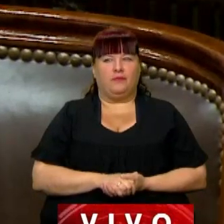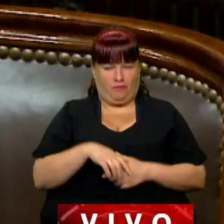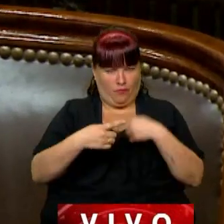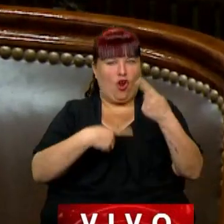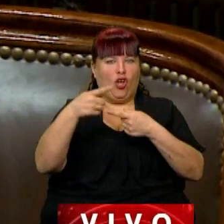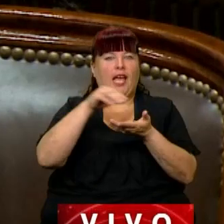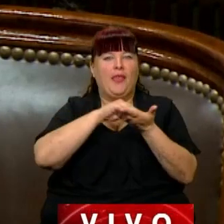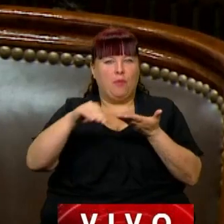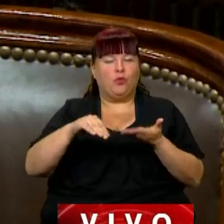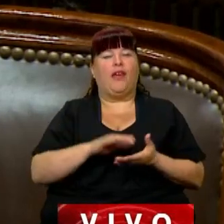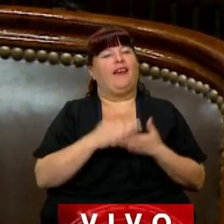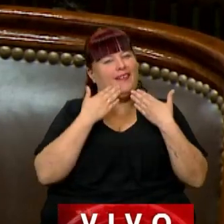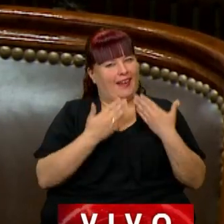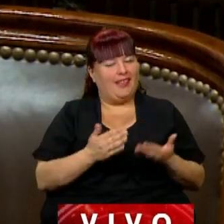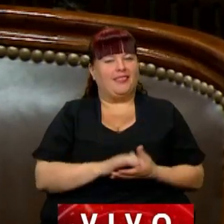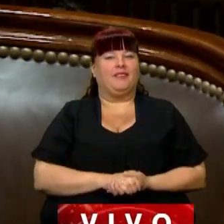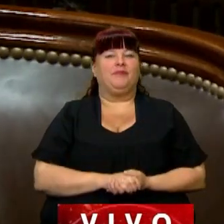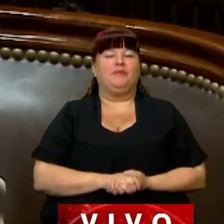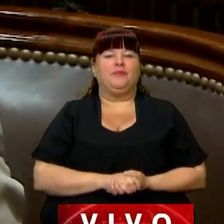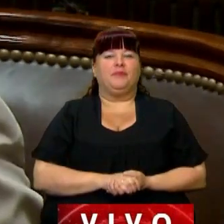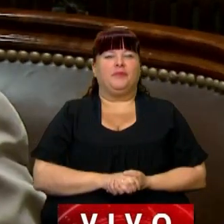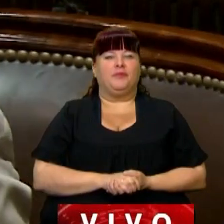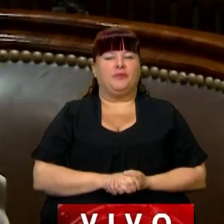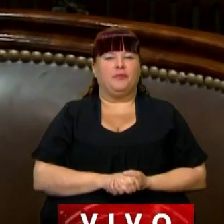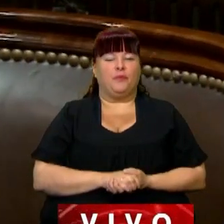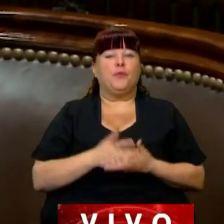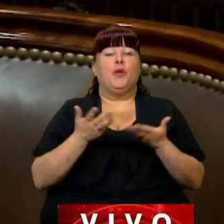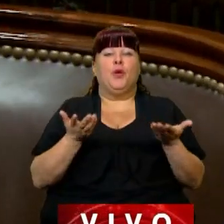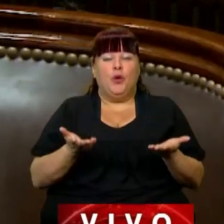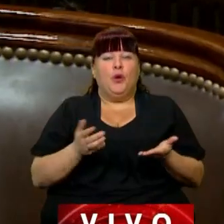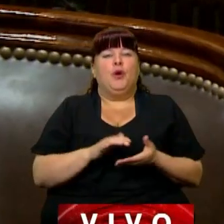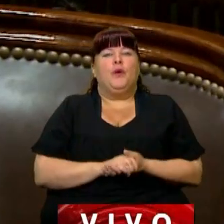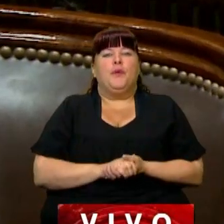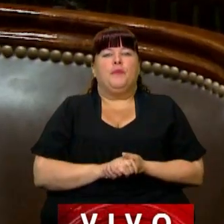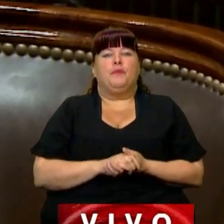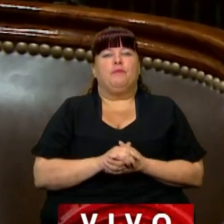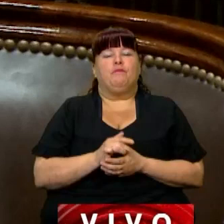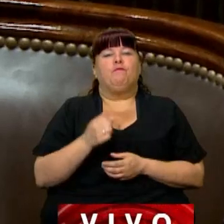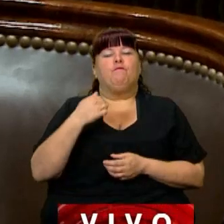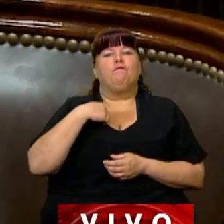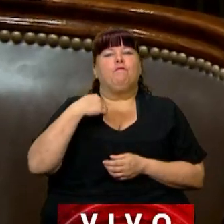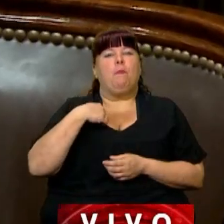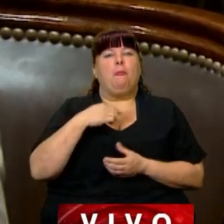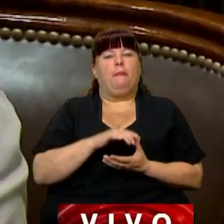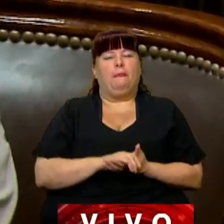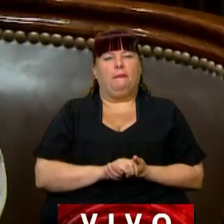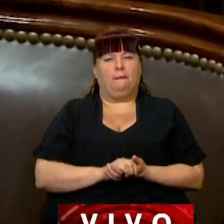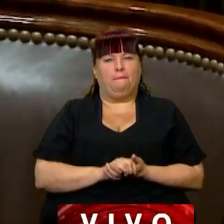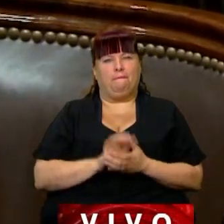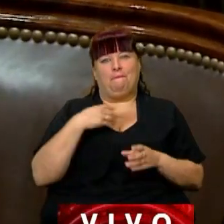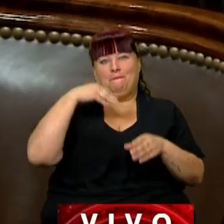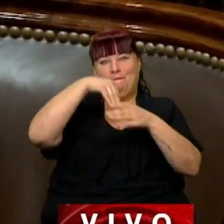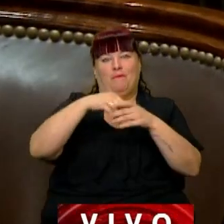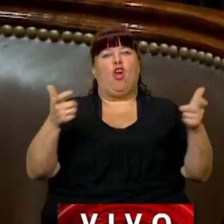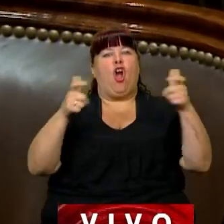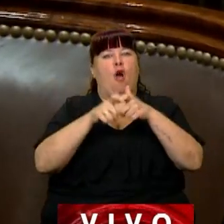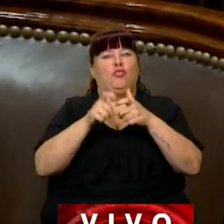Continúe, diputada de la Gracias, Presidente. Bueno, quiero como parte de la